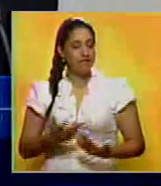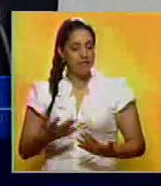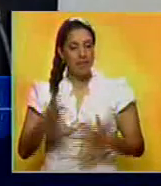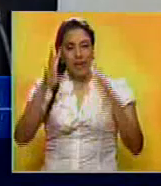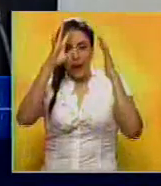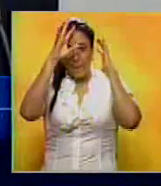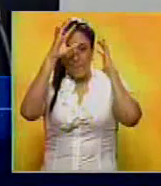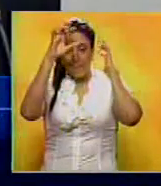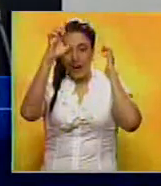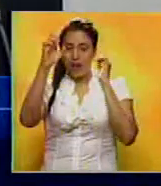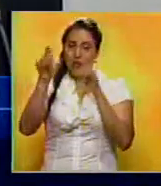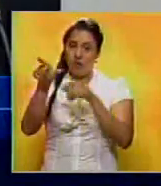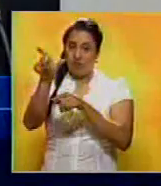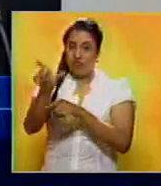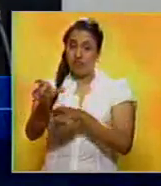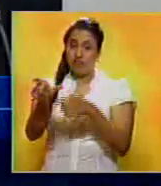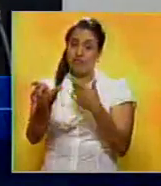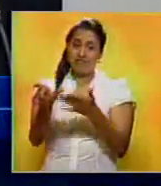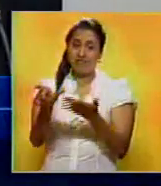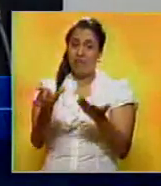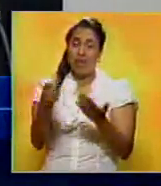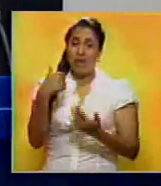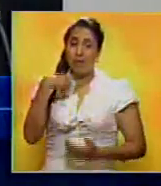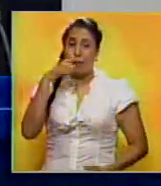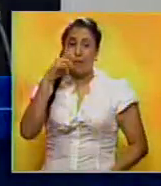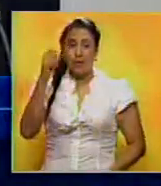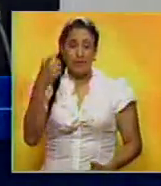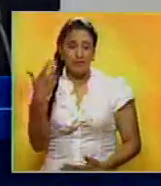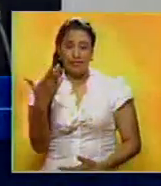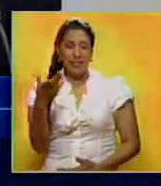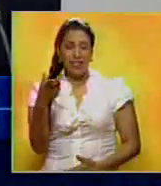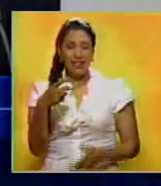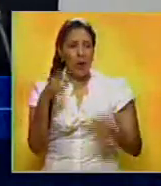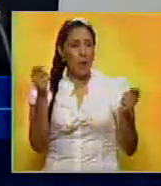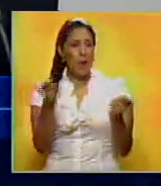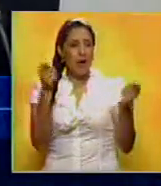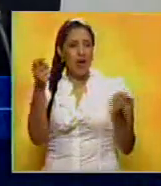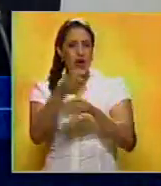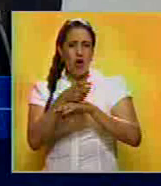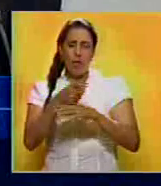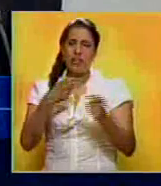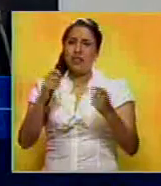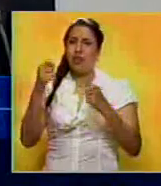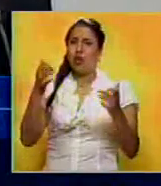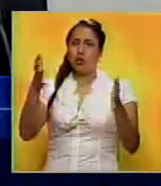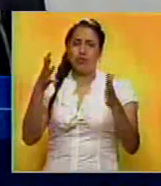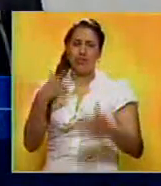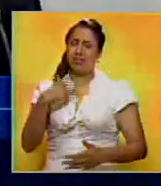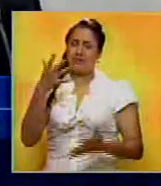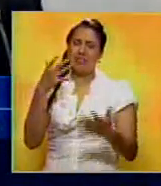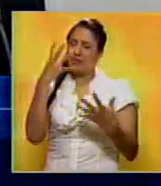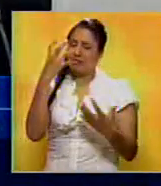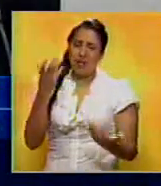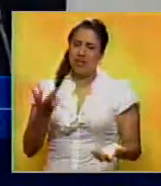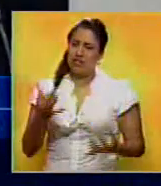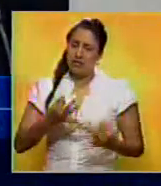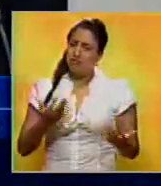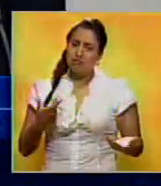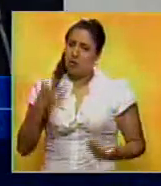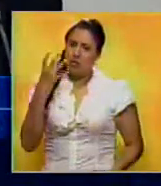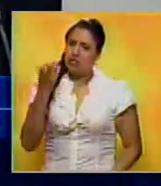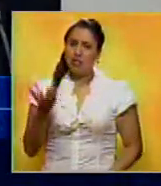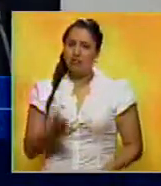embajador madurista trate o el aparato de propaganda del gobierno, quiera venderla con un triunfo, no sé cuál es el triunfo, honestamente.